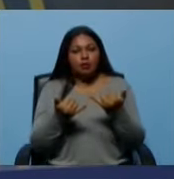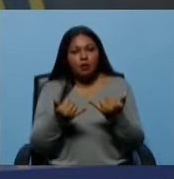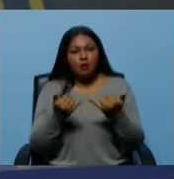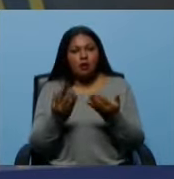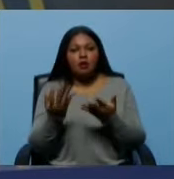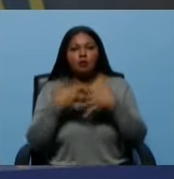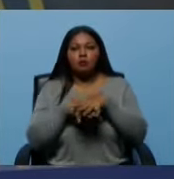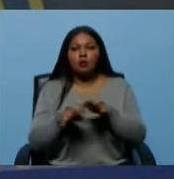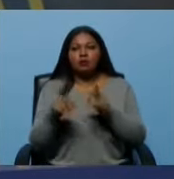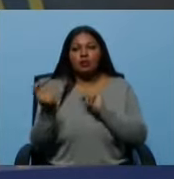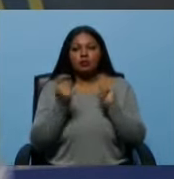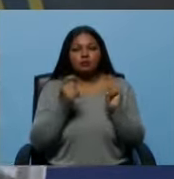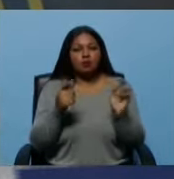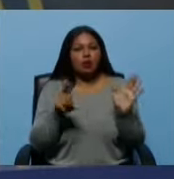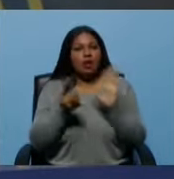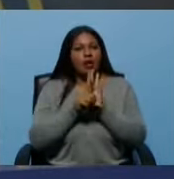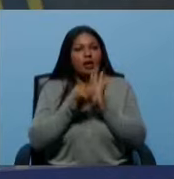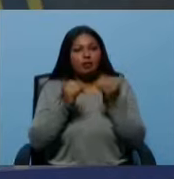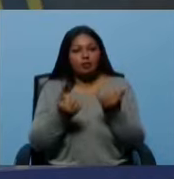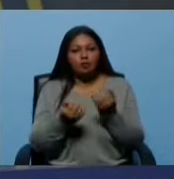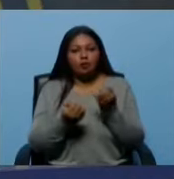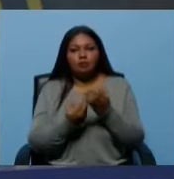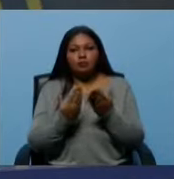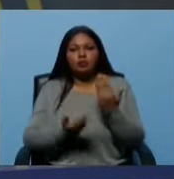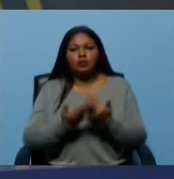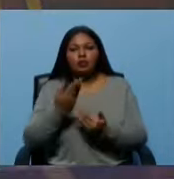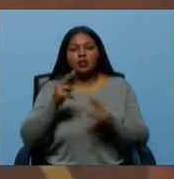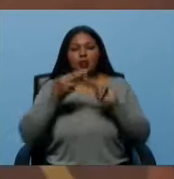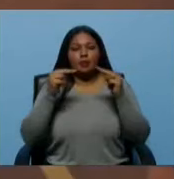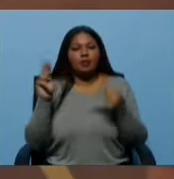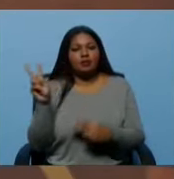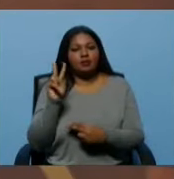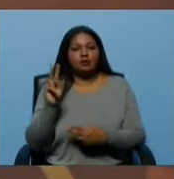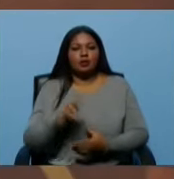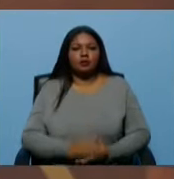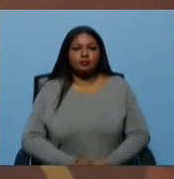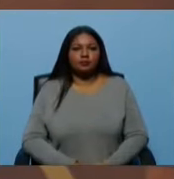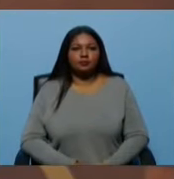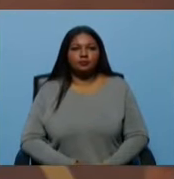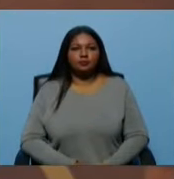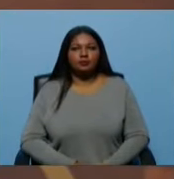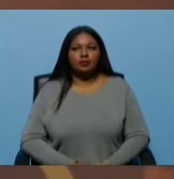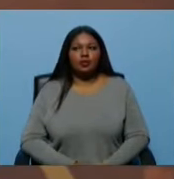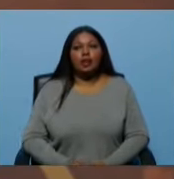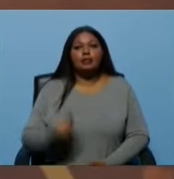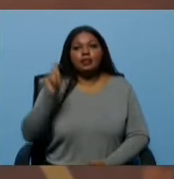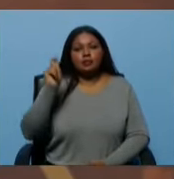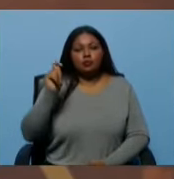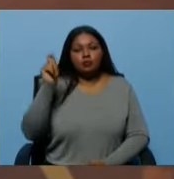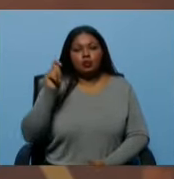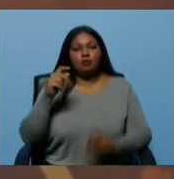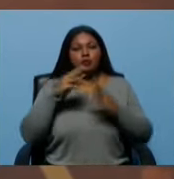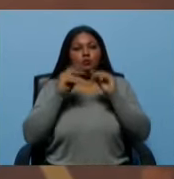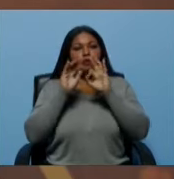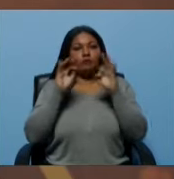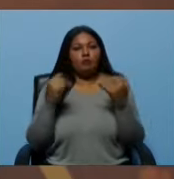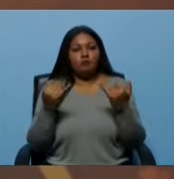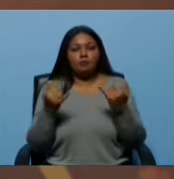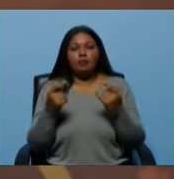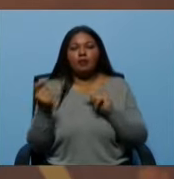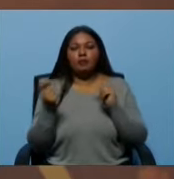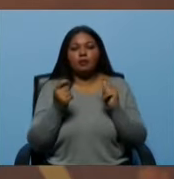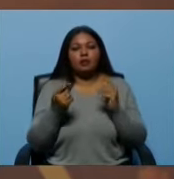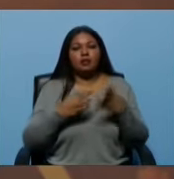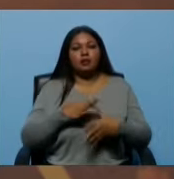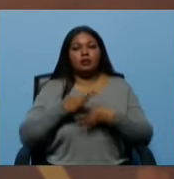incorpórese en la discusión de estas leyes que son indispensables para la paz de Venezuela. Gracias, diputado. Diputado Gustavo Villapol, entonces se abre este debate bien interesante